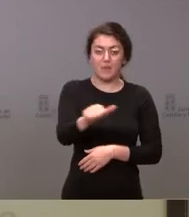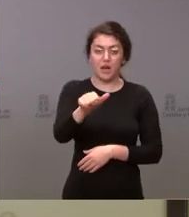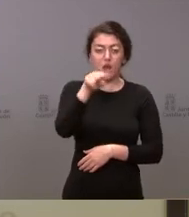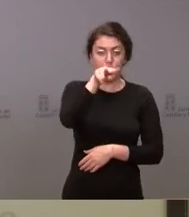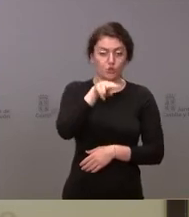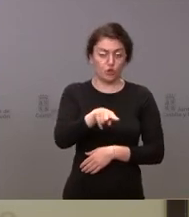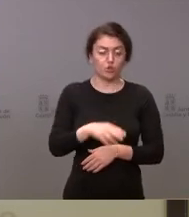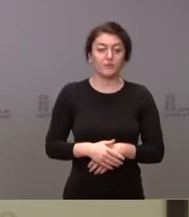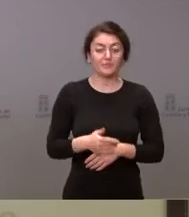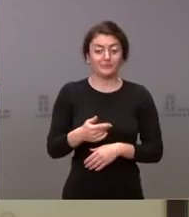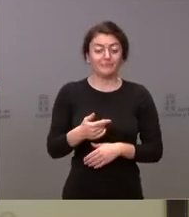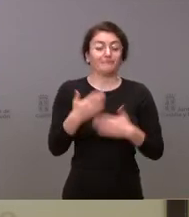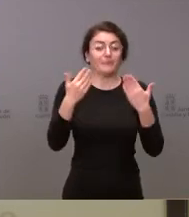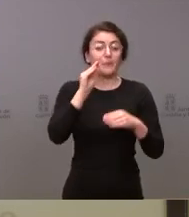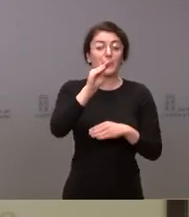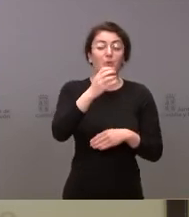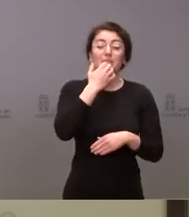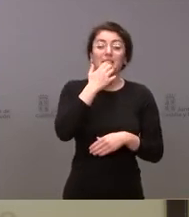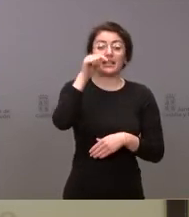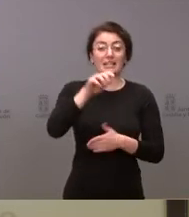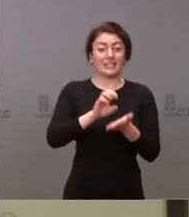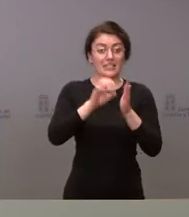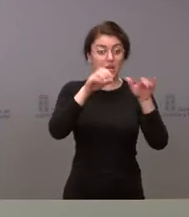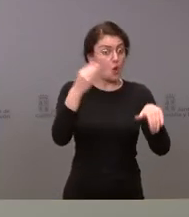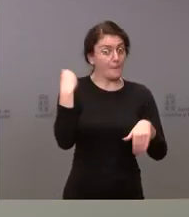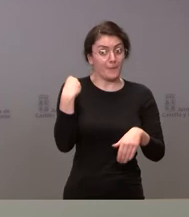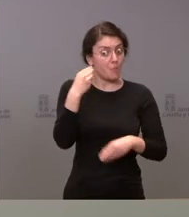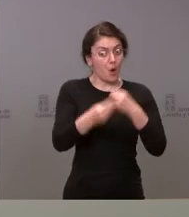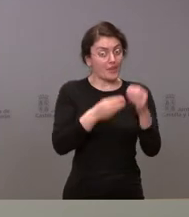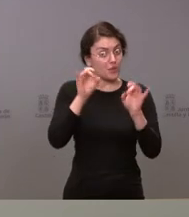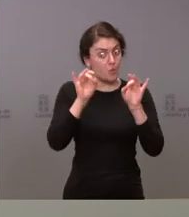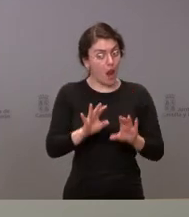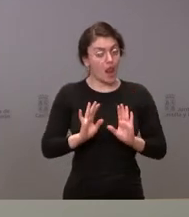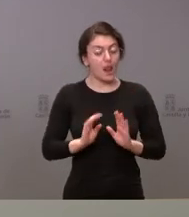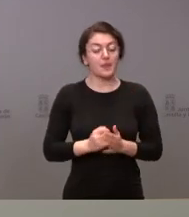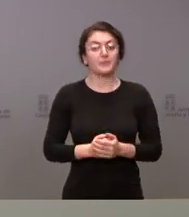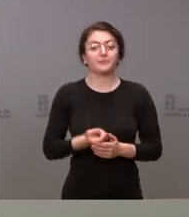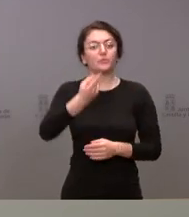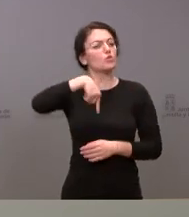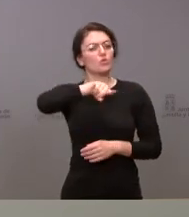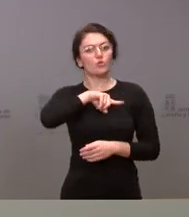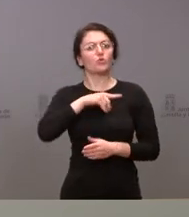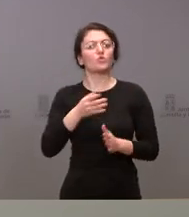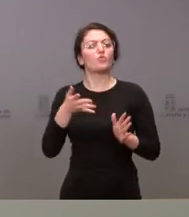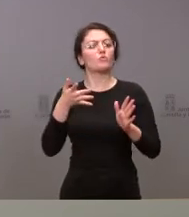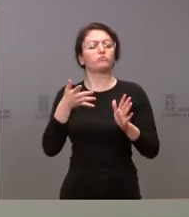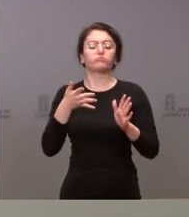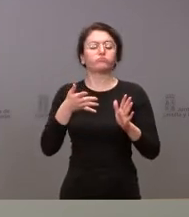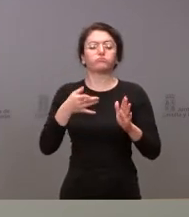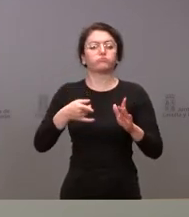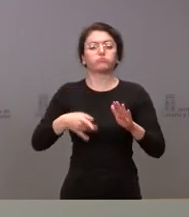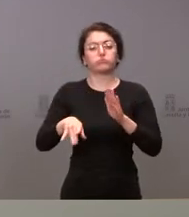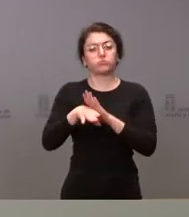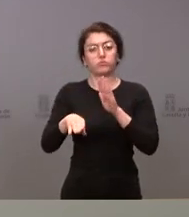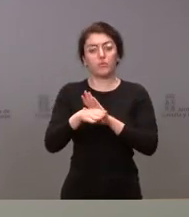sería si Castilla y León va a optar por ese mismo criterio. Gracias. Pues nosotros seguimos viendo que hay dos